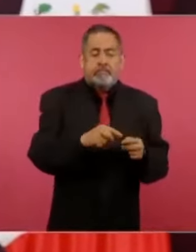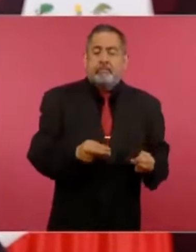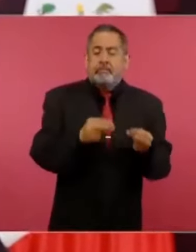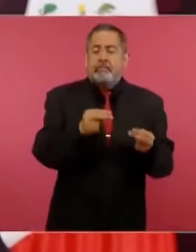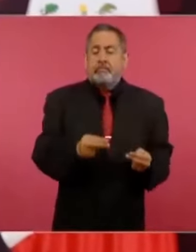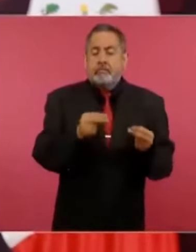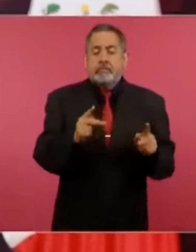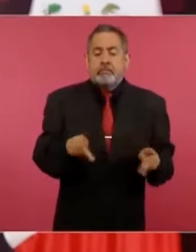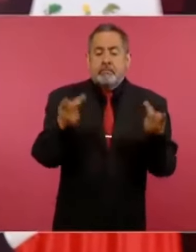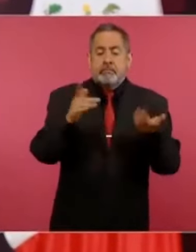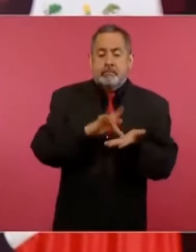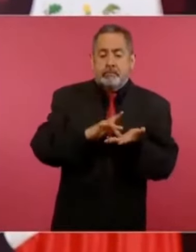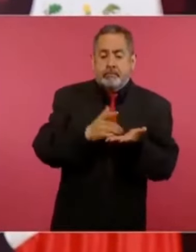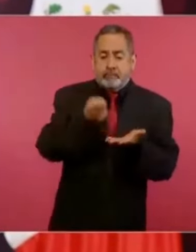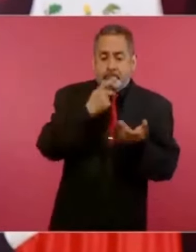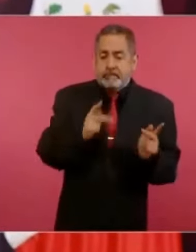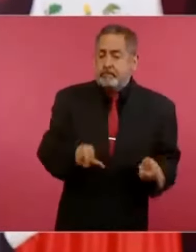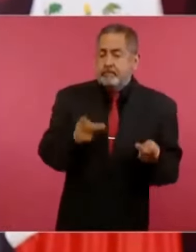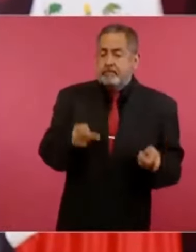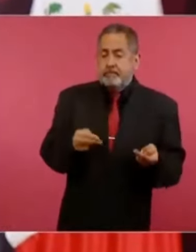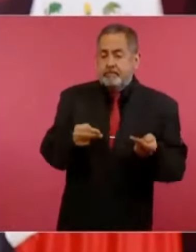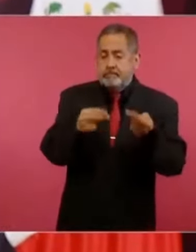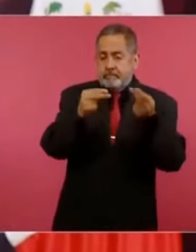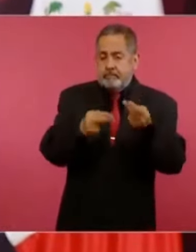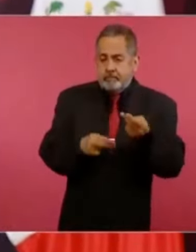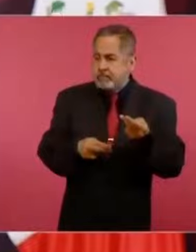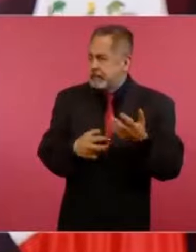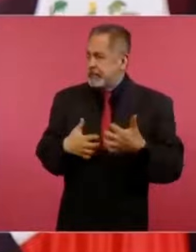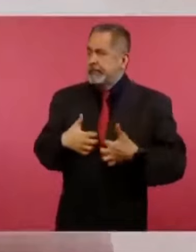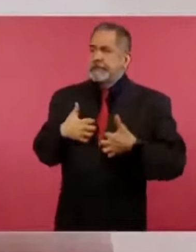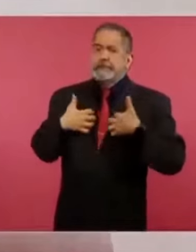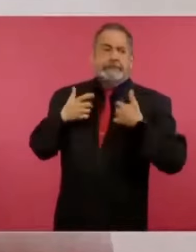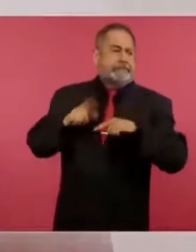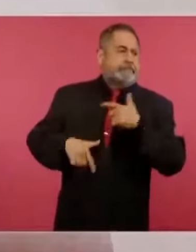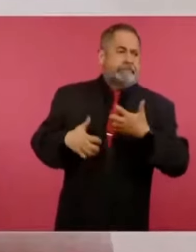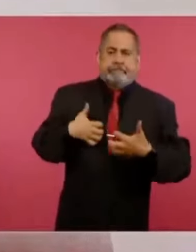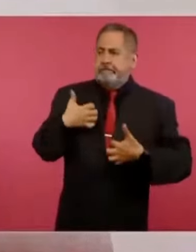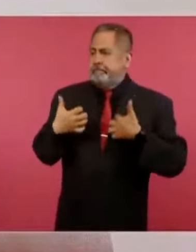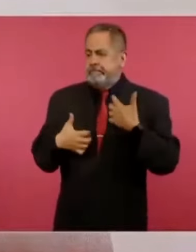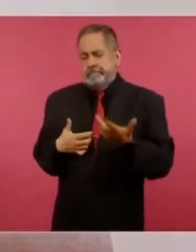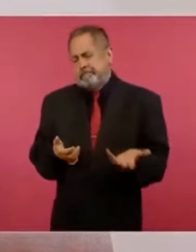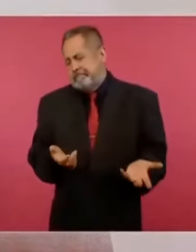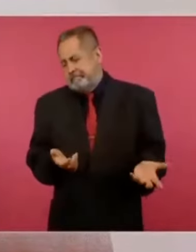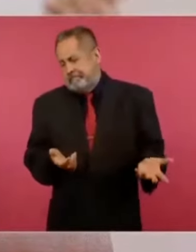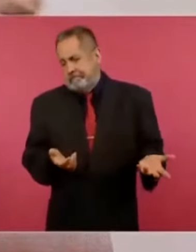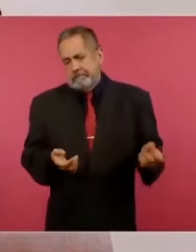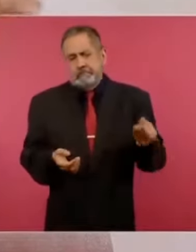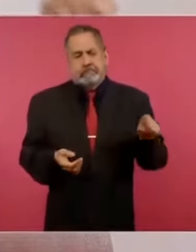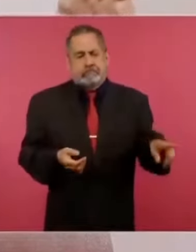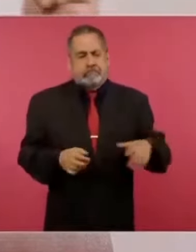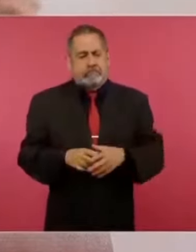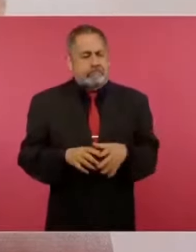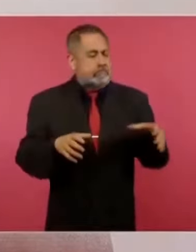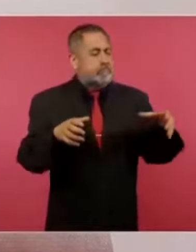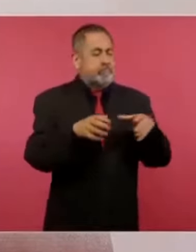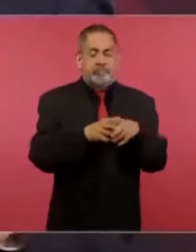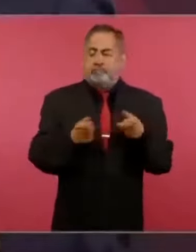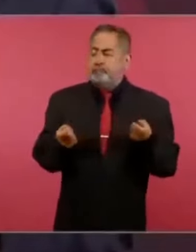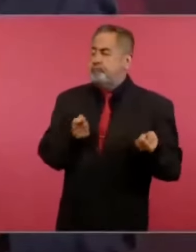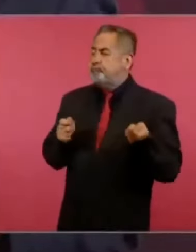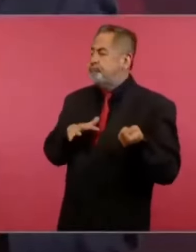que tenían el control